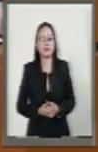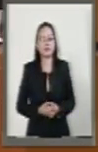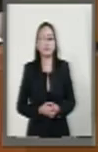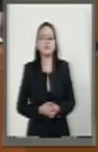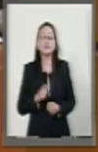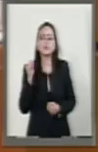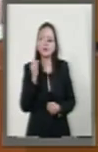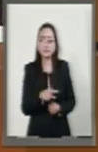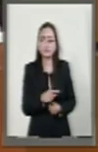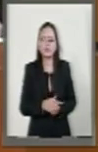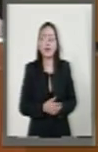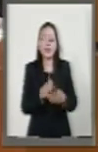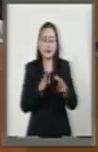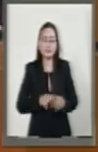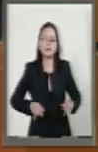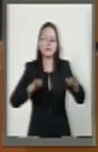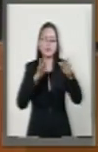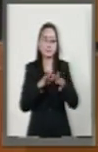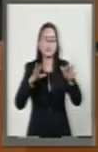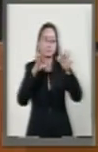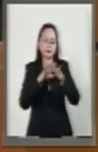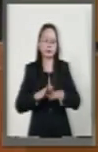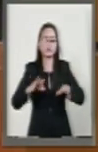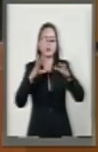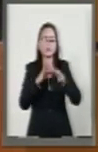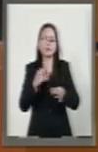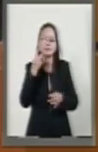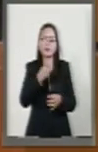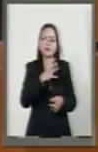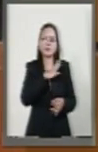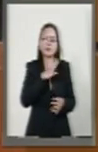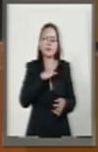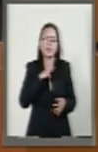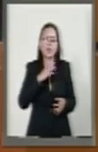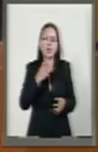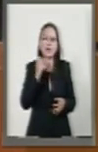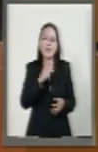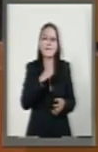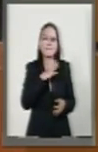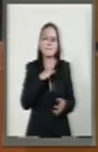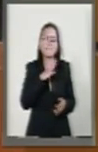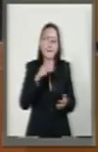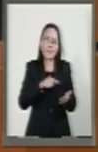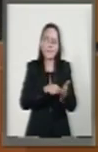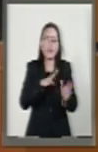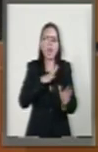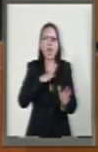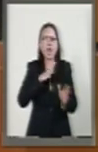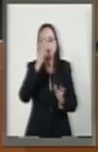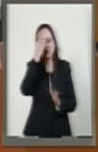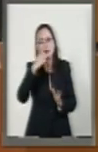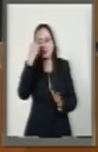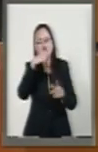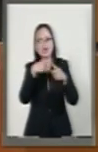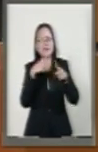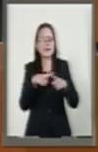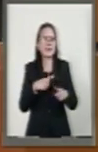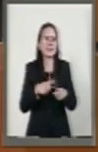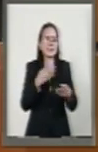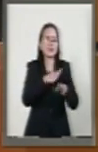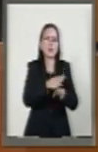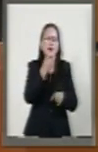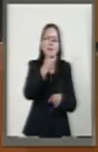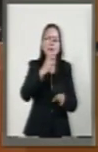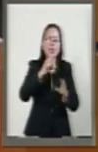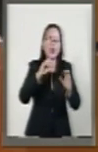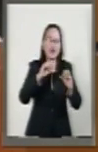también es importante mencionar que, como ya se ha dicho aquí, también hay observaciones por parte de las organizaciones de la sociedad